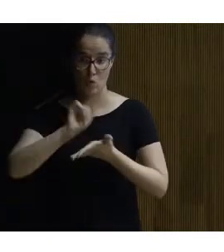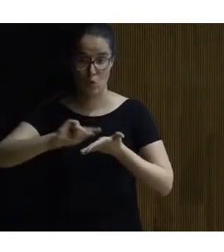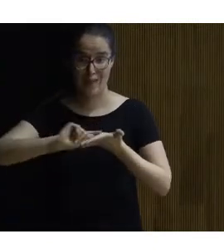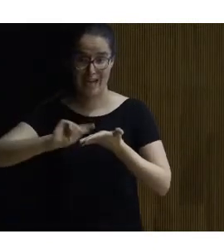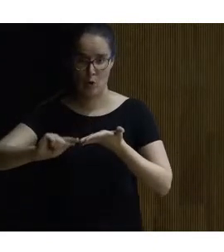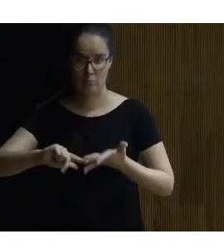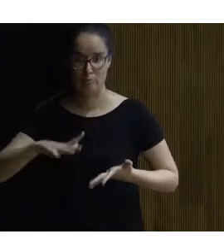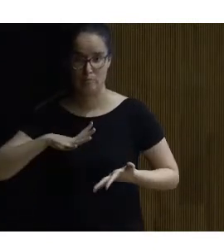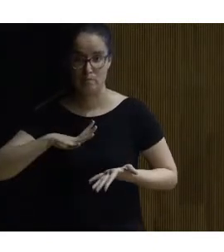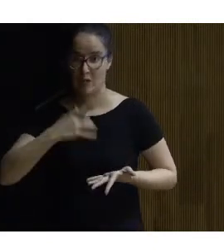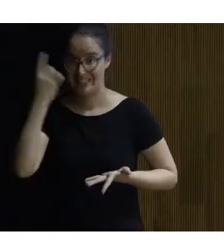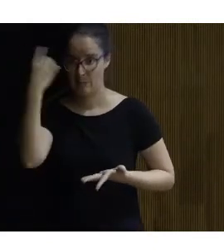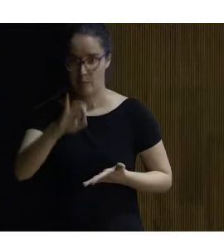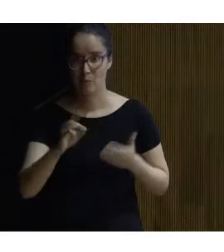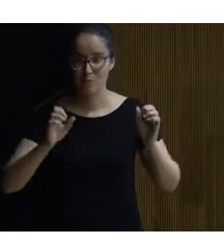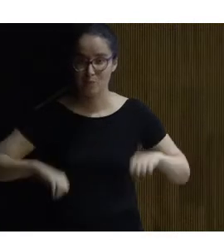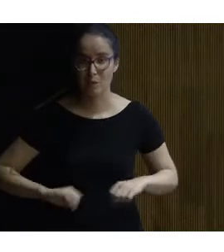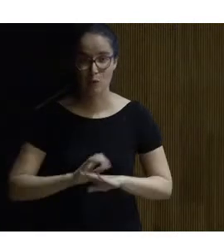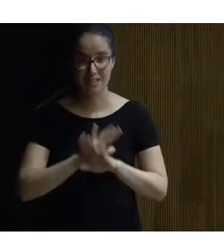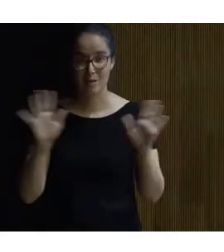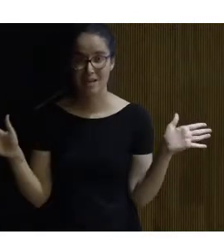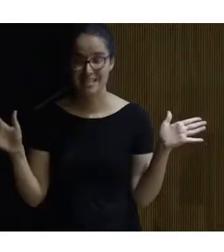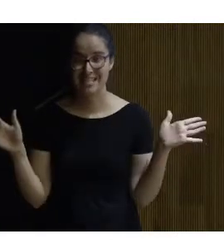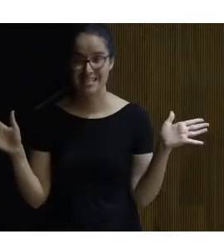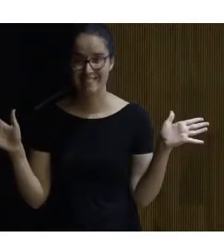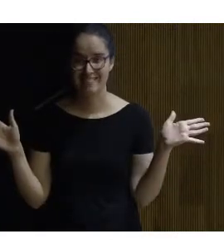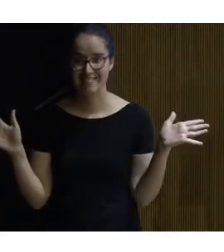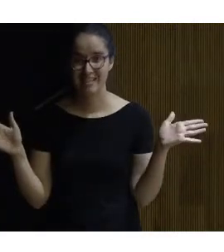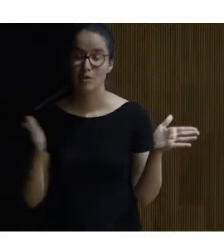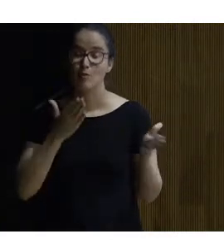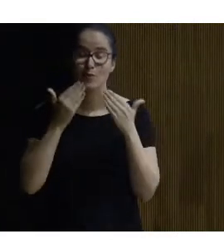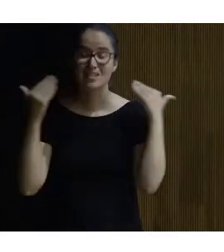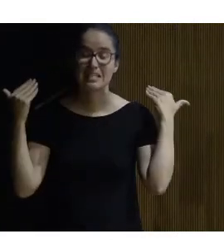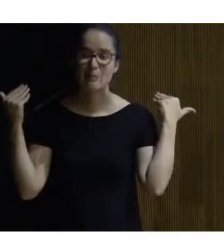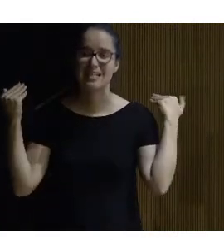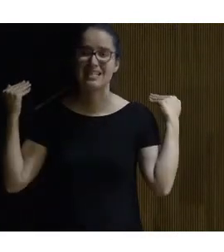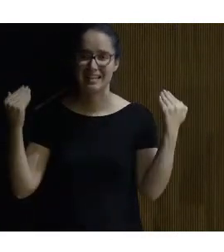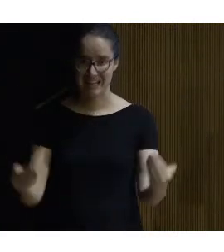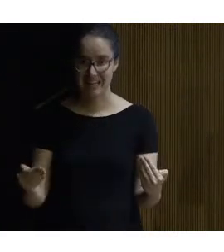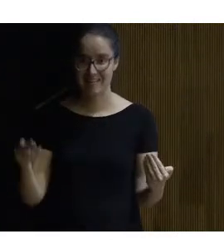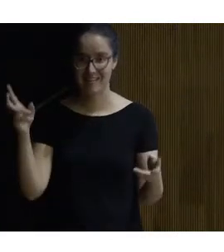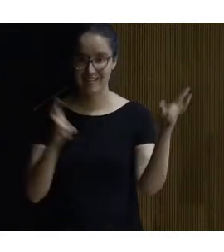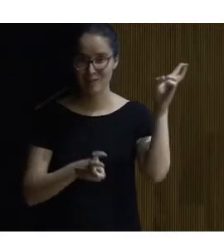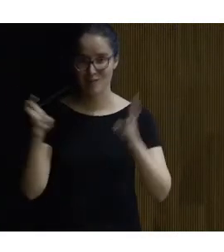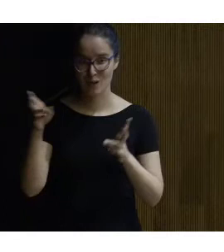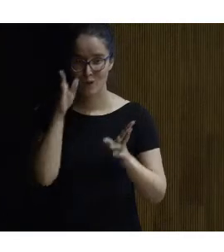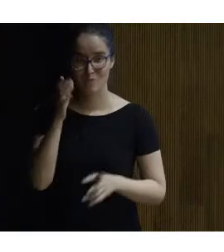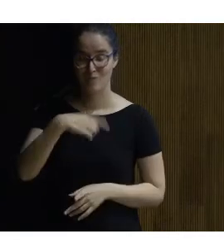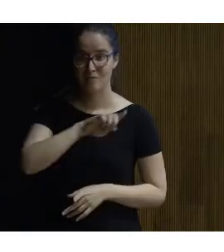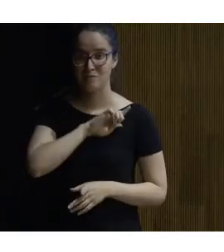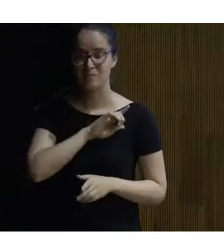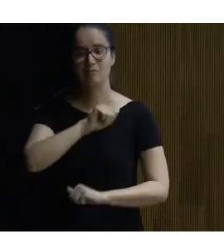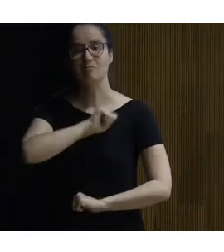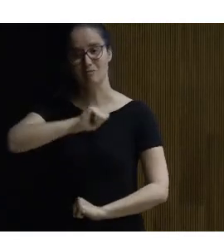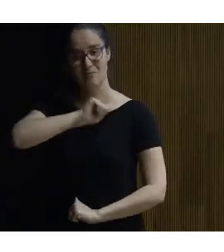era por lo menos eso que sepamos bueno pues nada más que agradeceros muchísimo el que hayáis estado aquí y